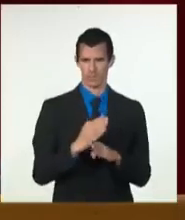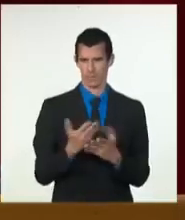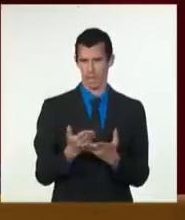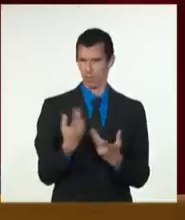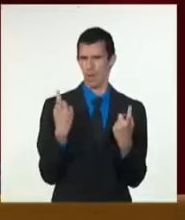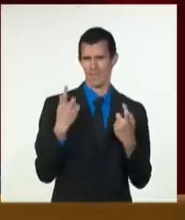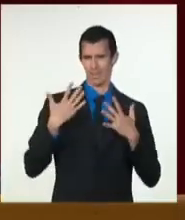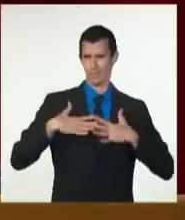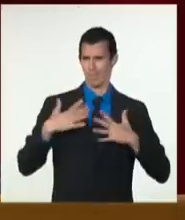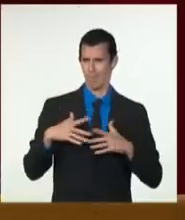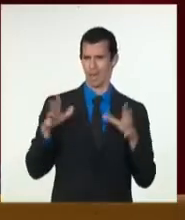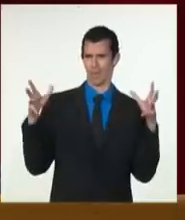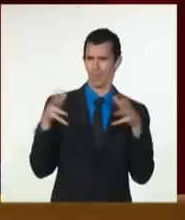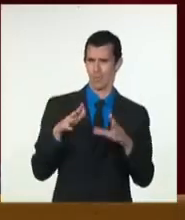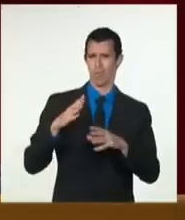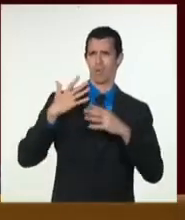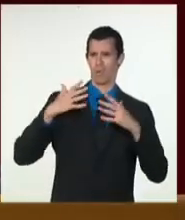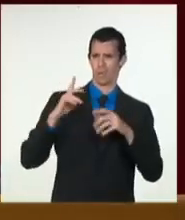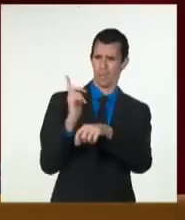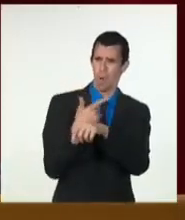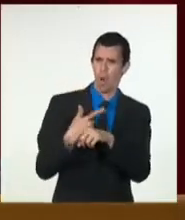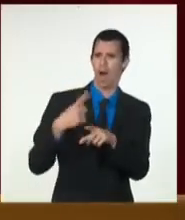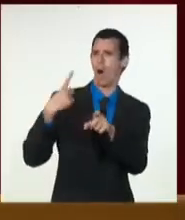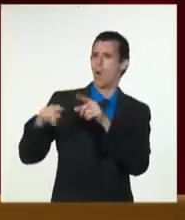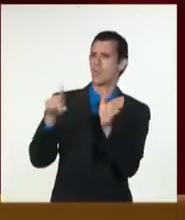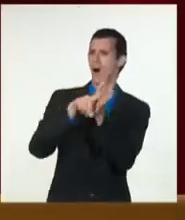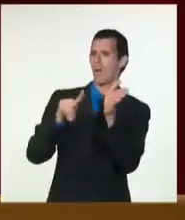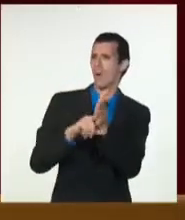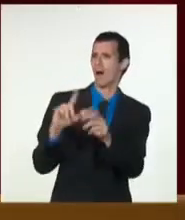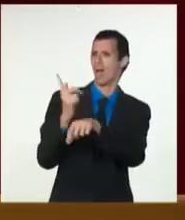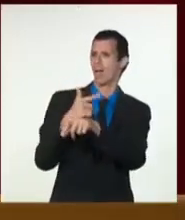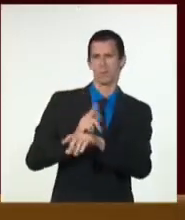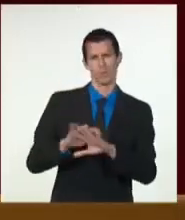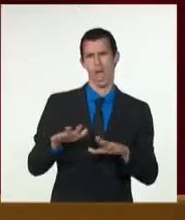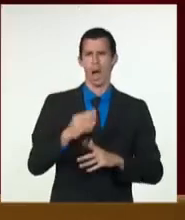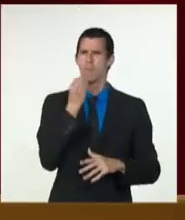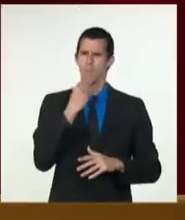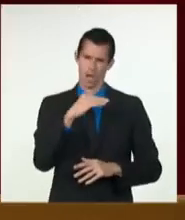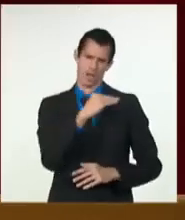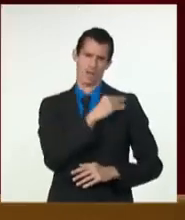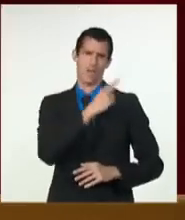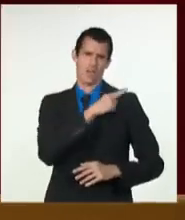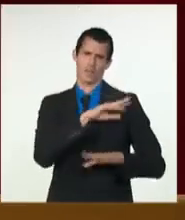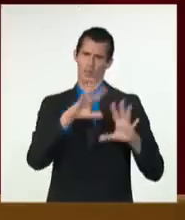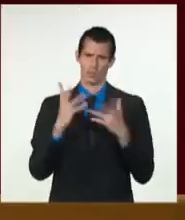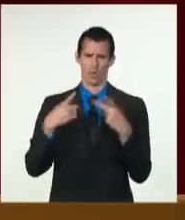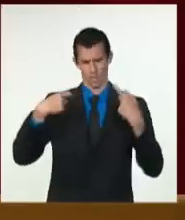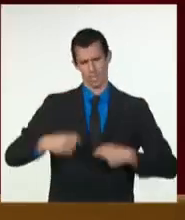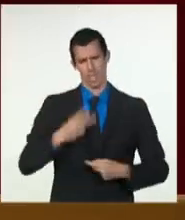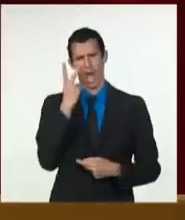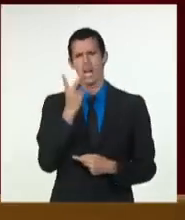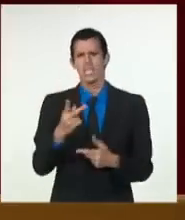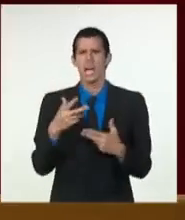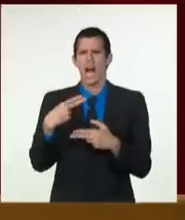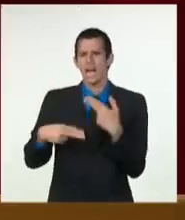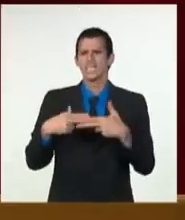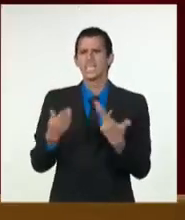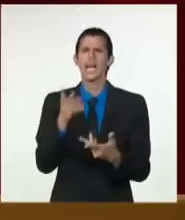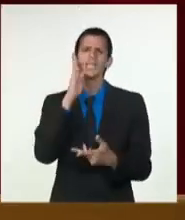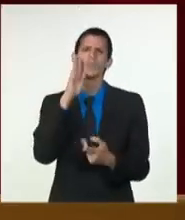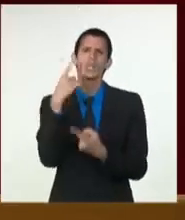periodo ordinario ratificaron el importante papel que juegan como órgano auxiliar de la Asamblea para el cumplimiento